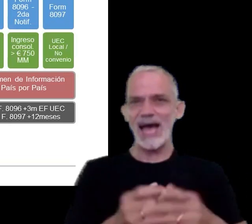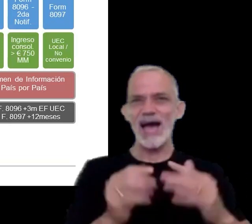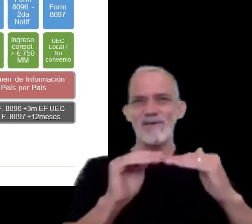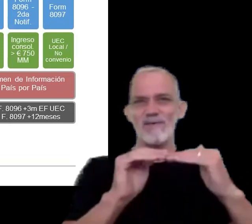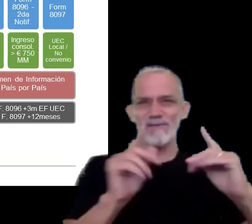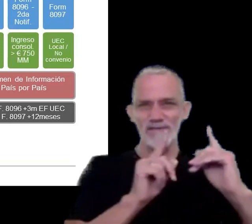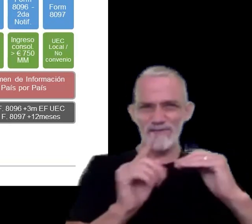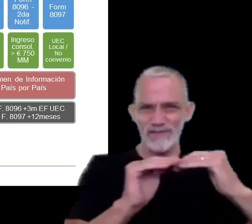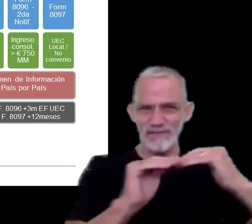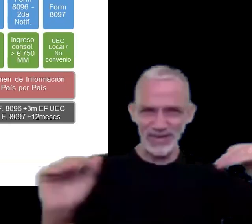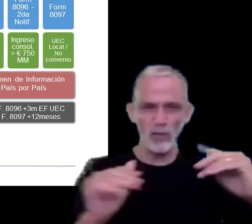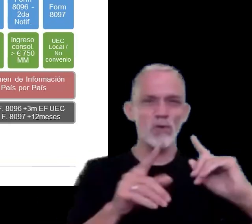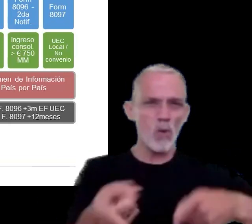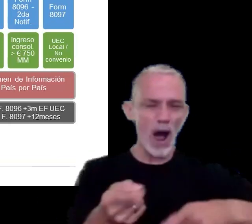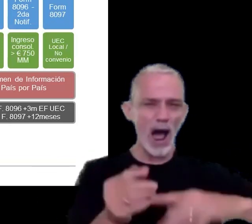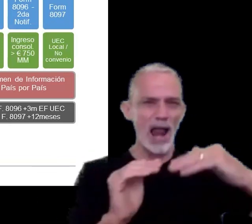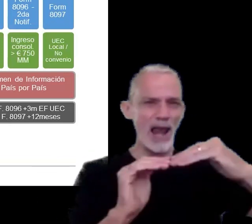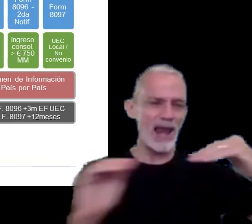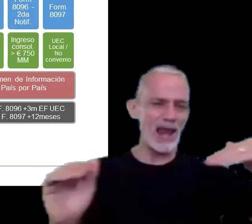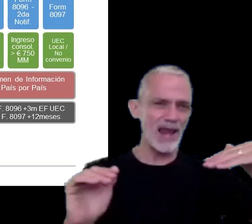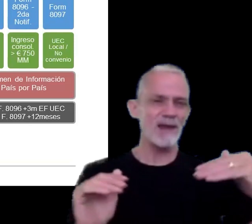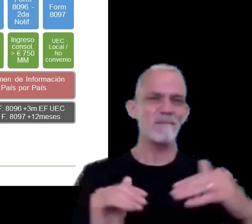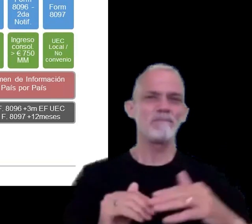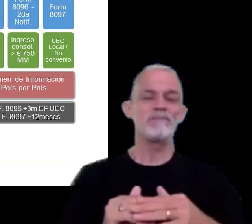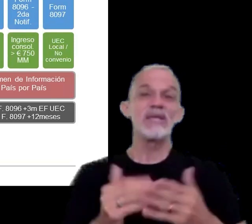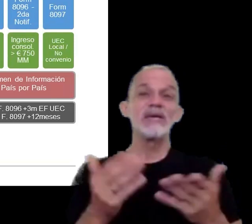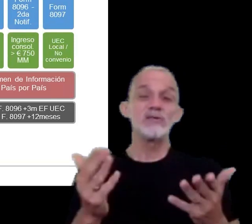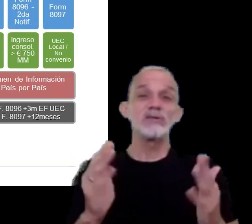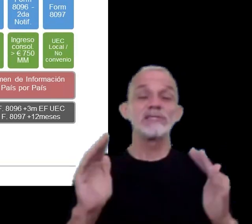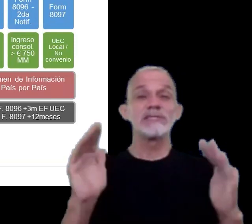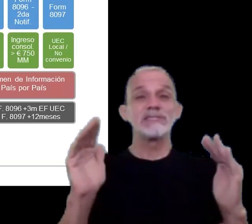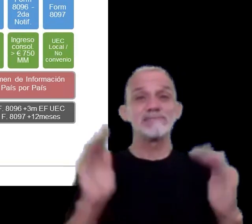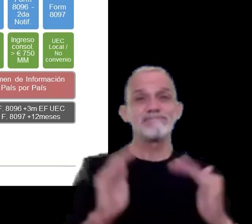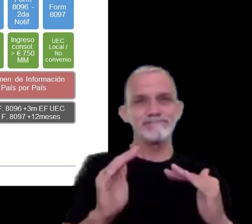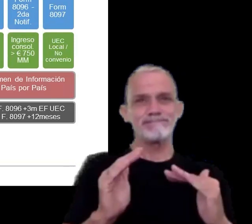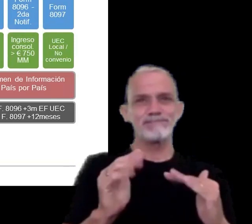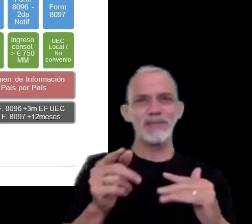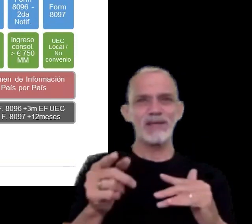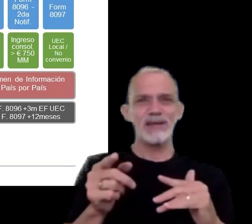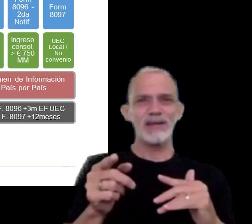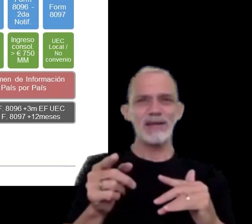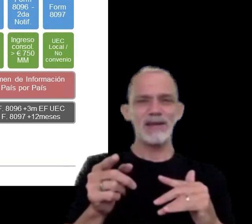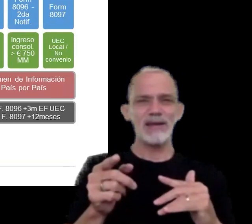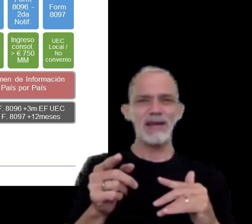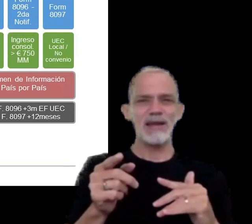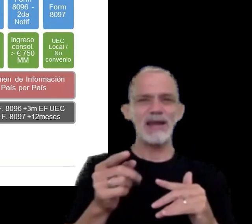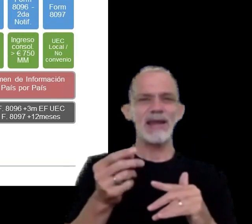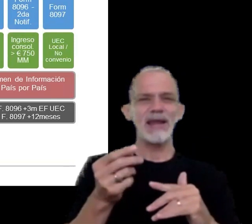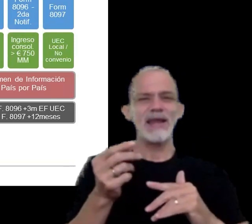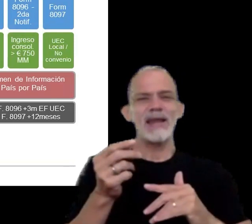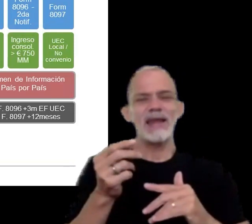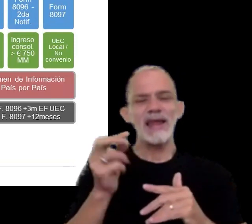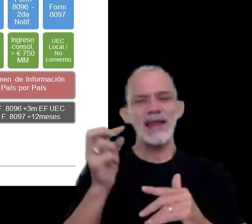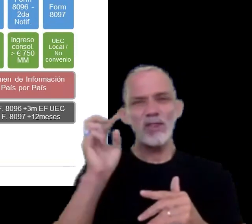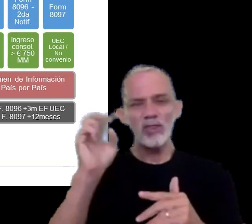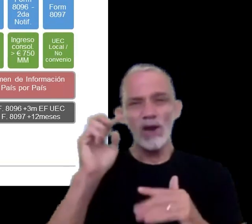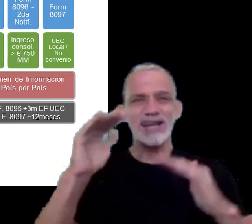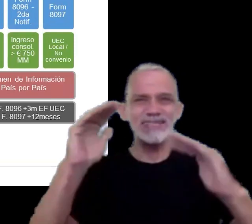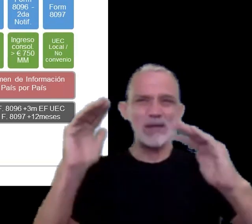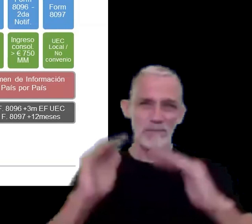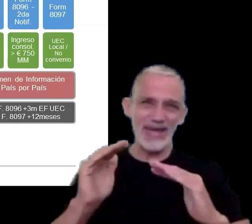y reducido en moneda extranjera